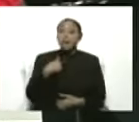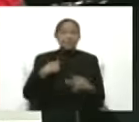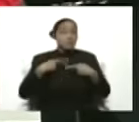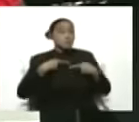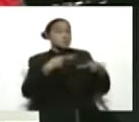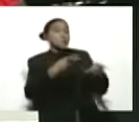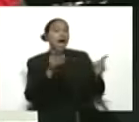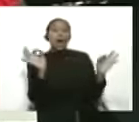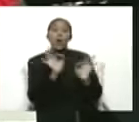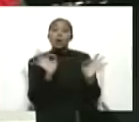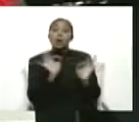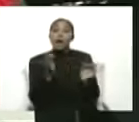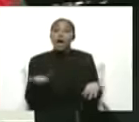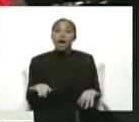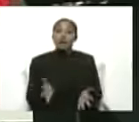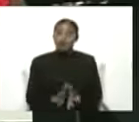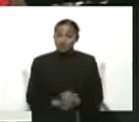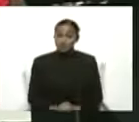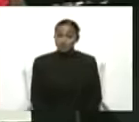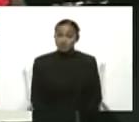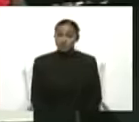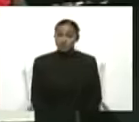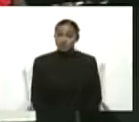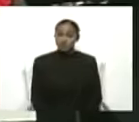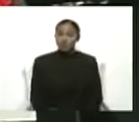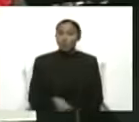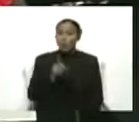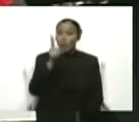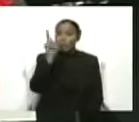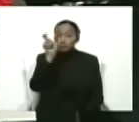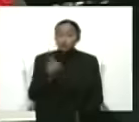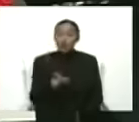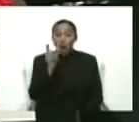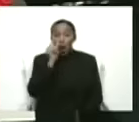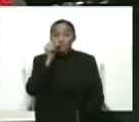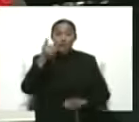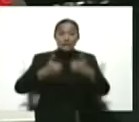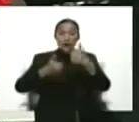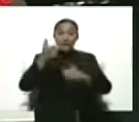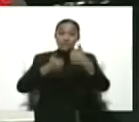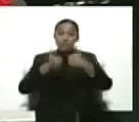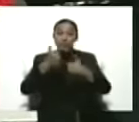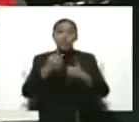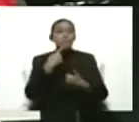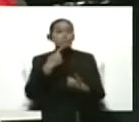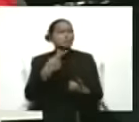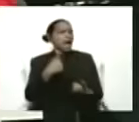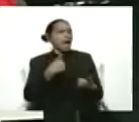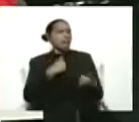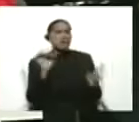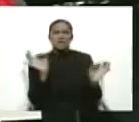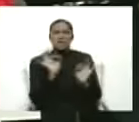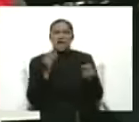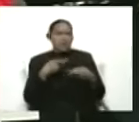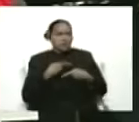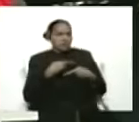Un señor de cierta edad, de esos que son candidatos, dijo que no lo habían invitado cuando se le